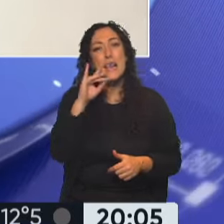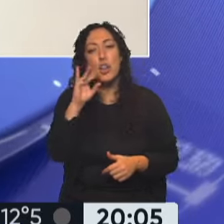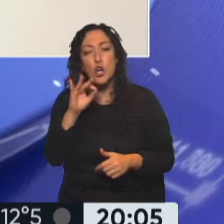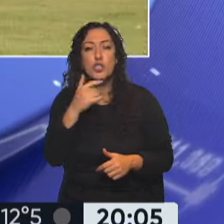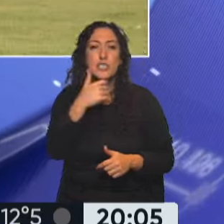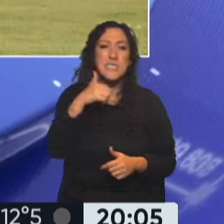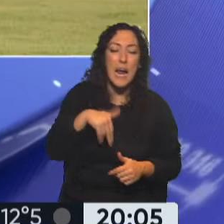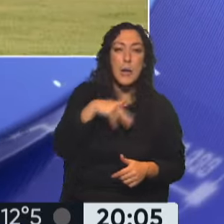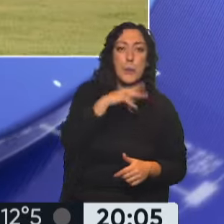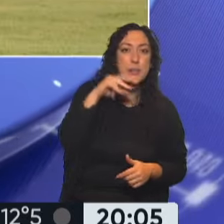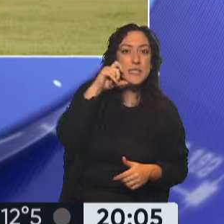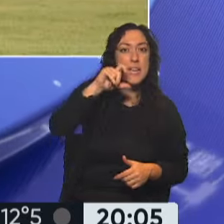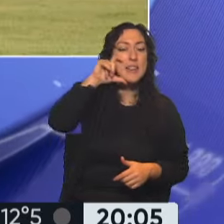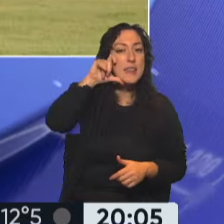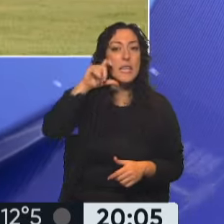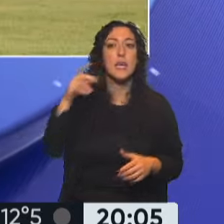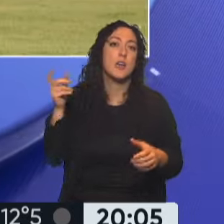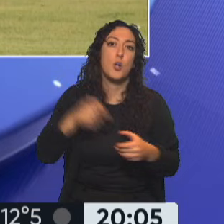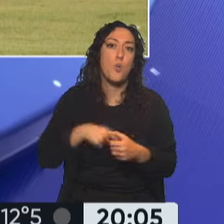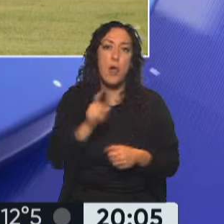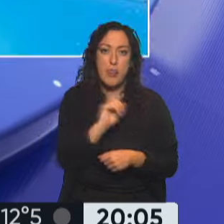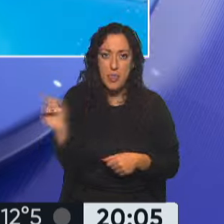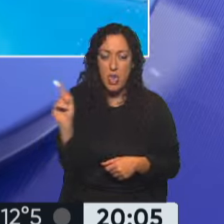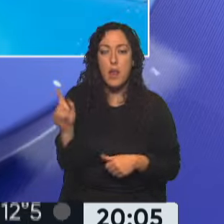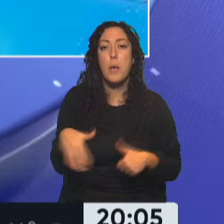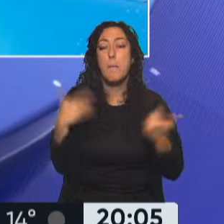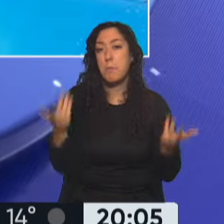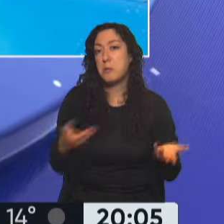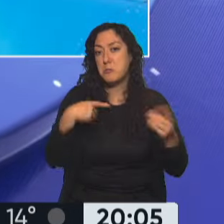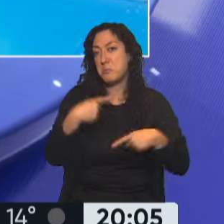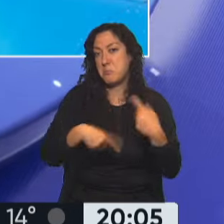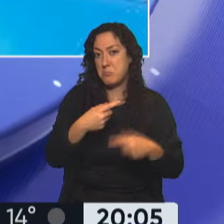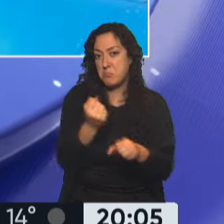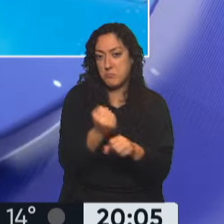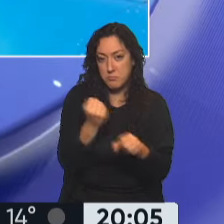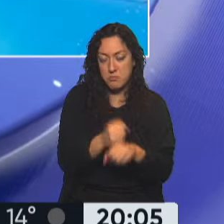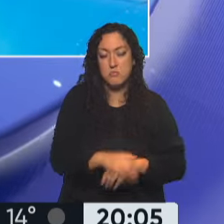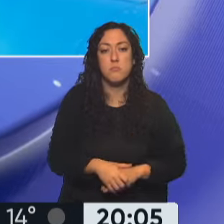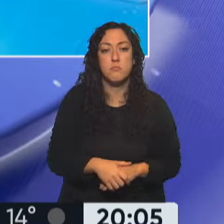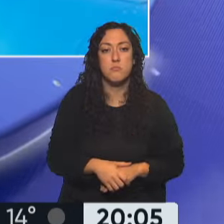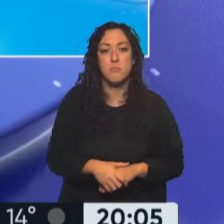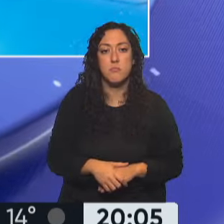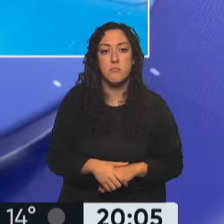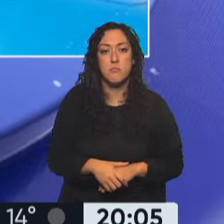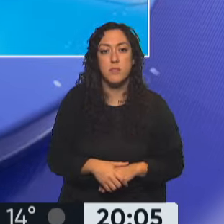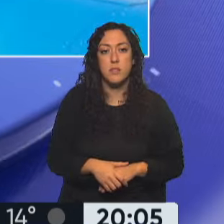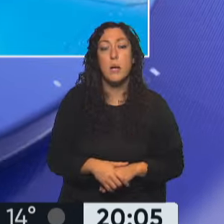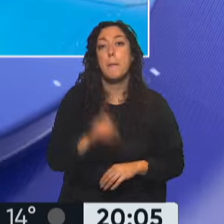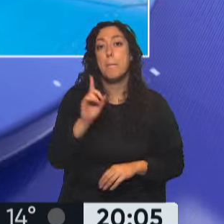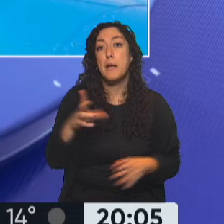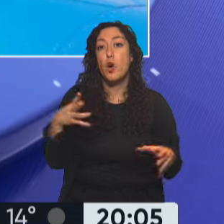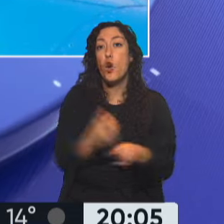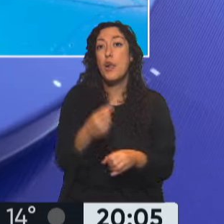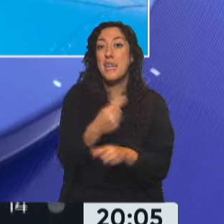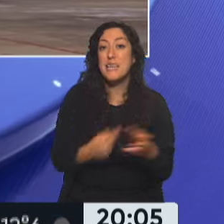Vicente, tampoco van a adhirir mañana, por lo que van a estar funcionando. Pero hacemos una salvedad, porque lo van a hacer con menos unidades,